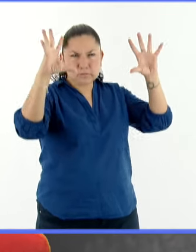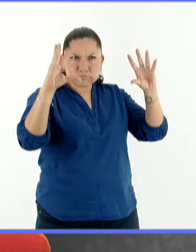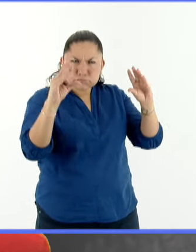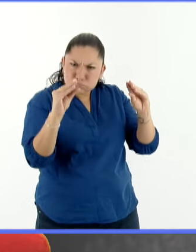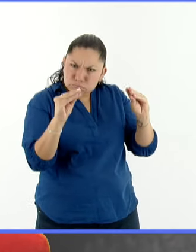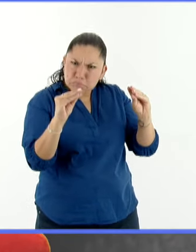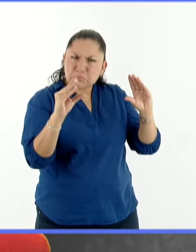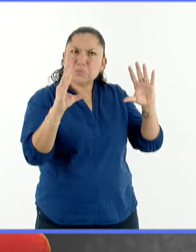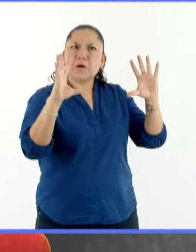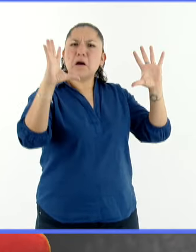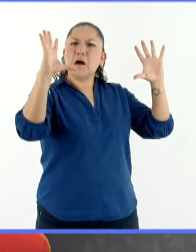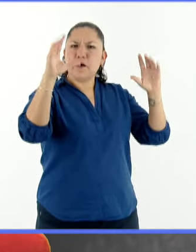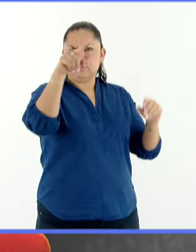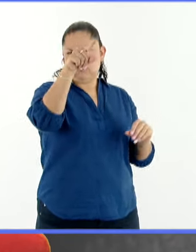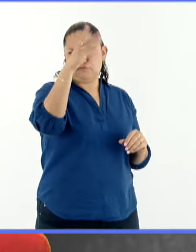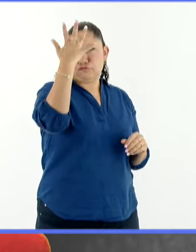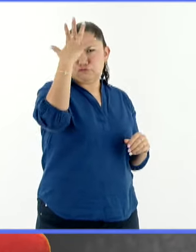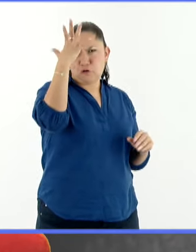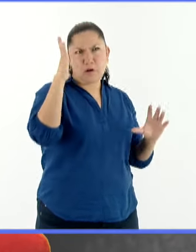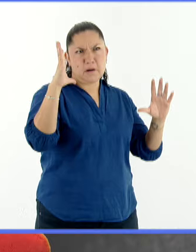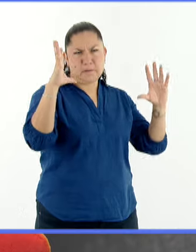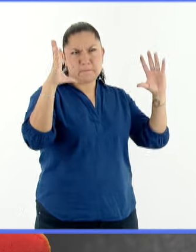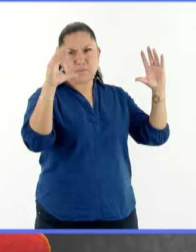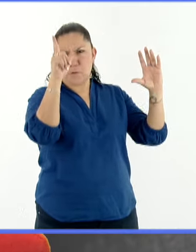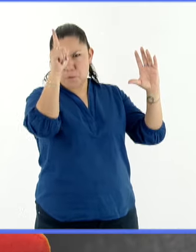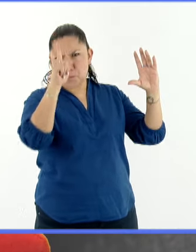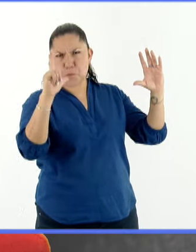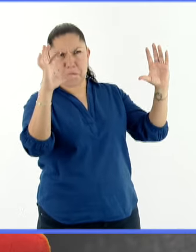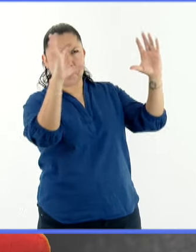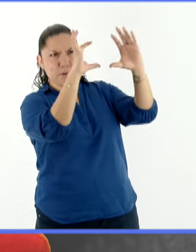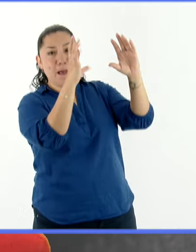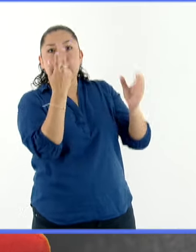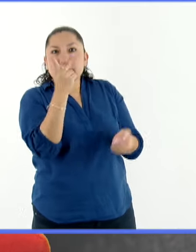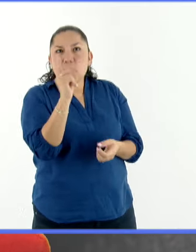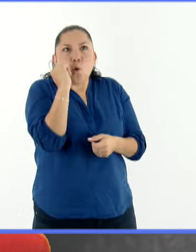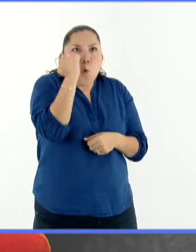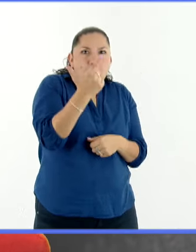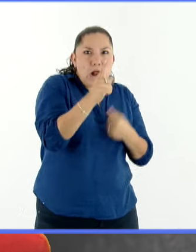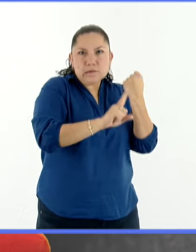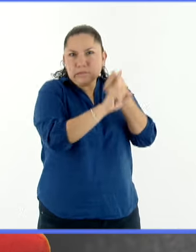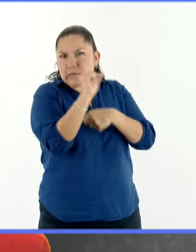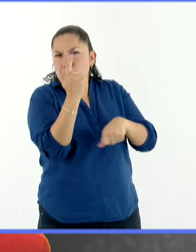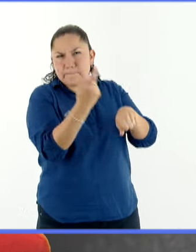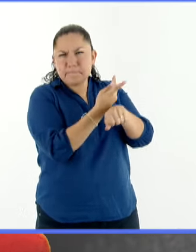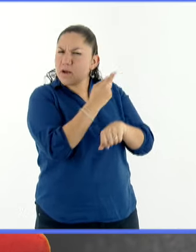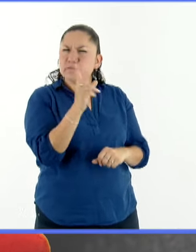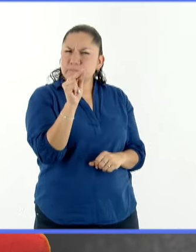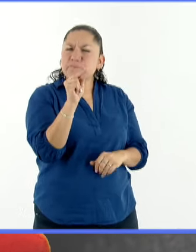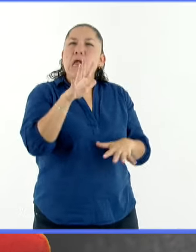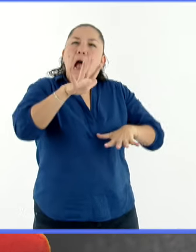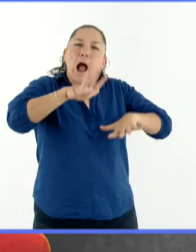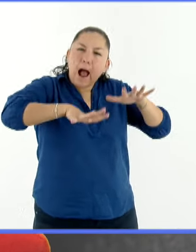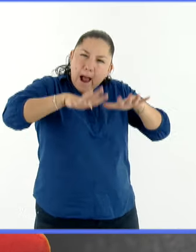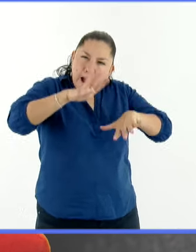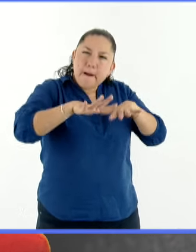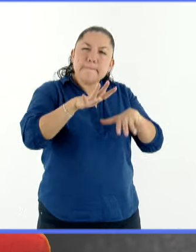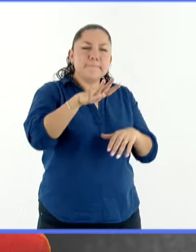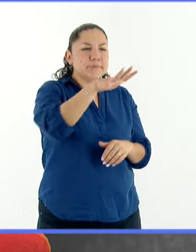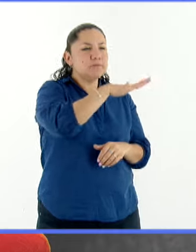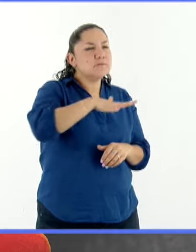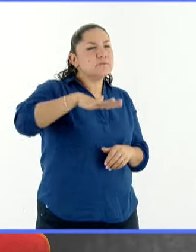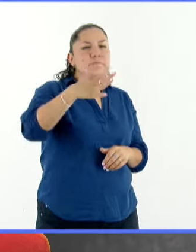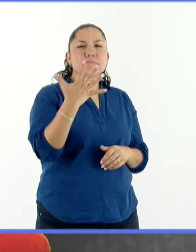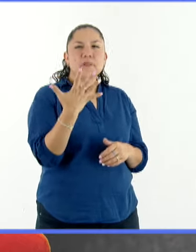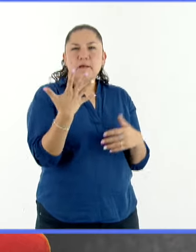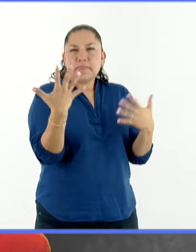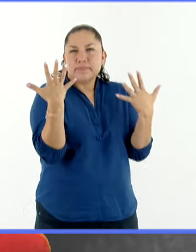regiones donde se está observando el eclipse son realmente pequeños. Pueden ser variaciones en temperatura de muy pocos